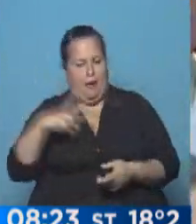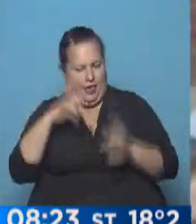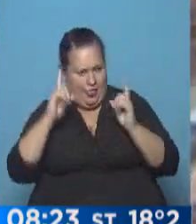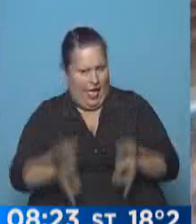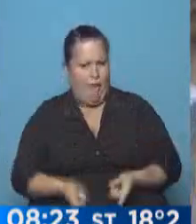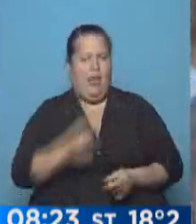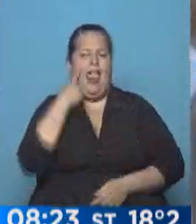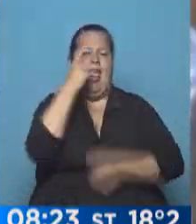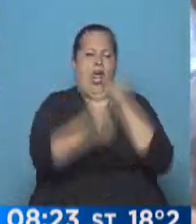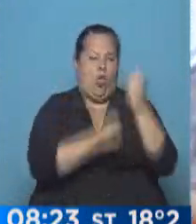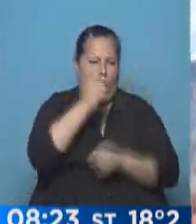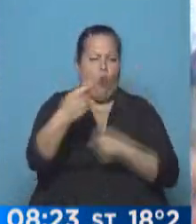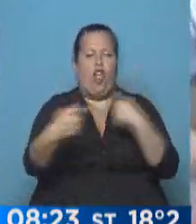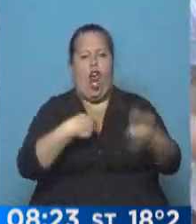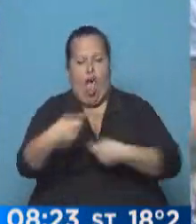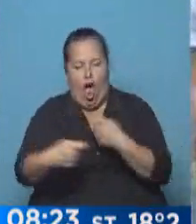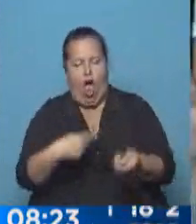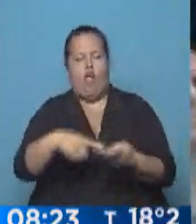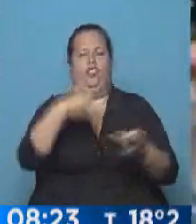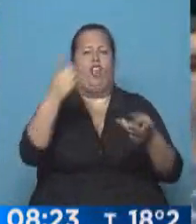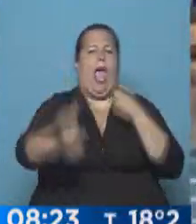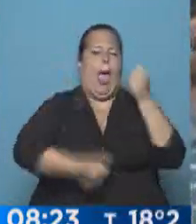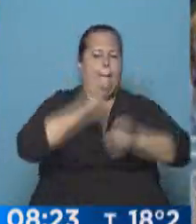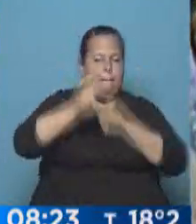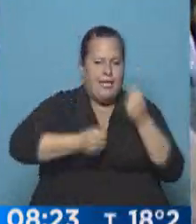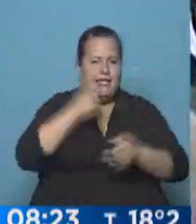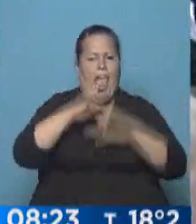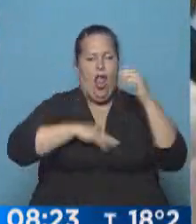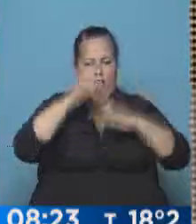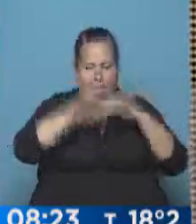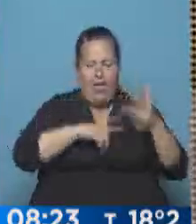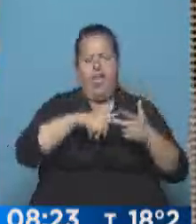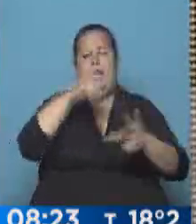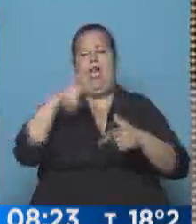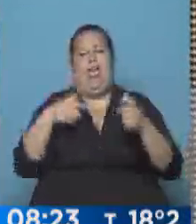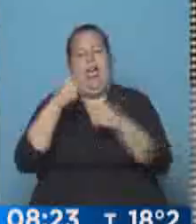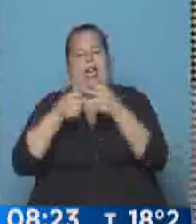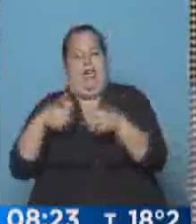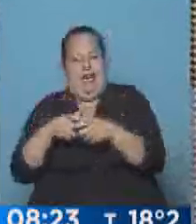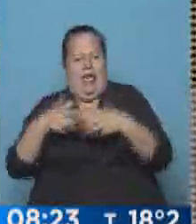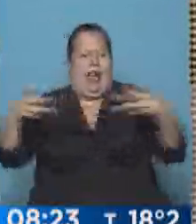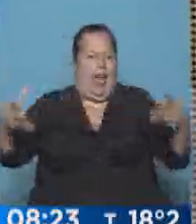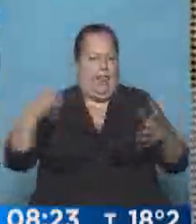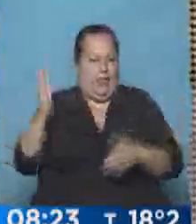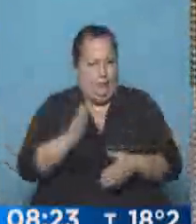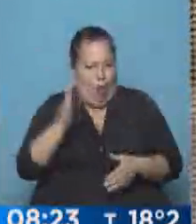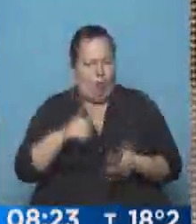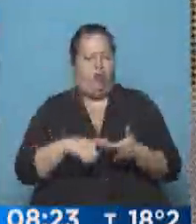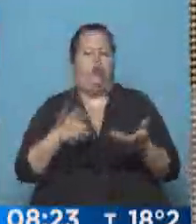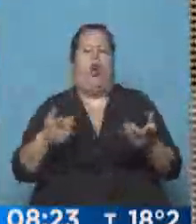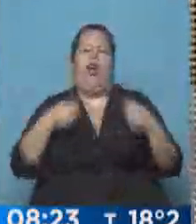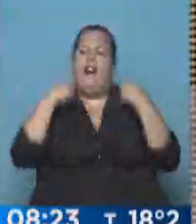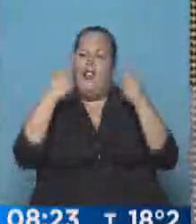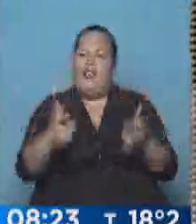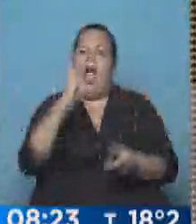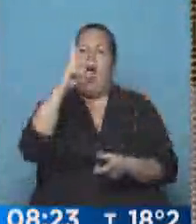Los industriales, los comerciantes, los empresarios de la construcción, los pequeños y medianos productores, van a tener